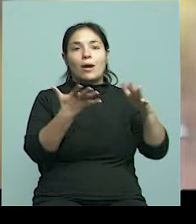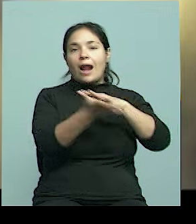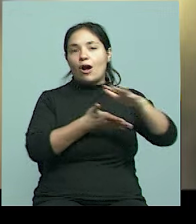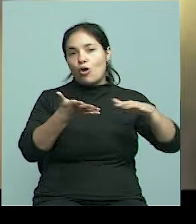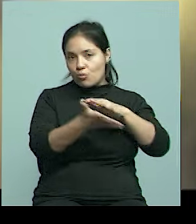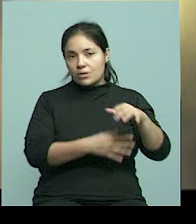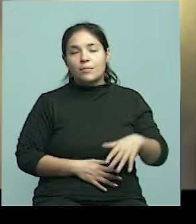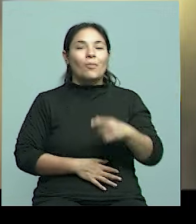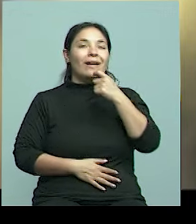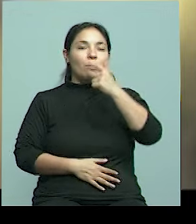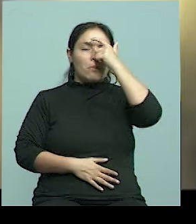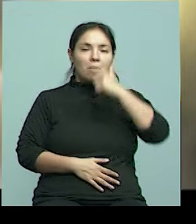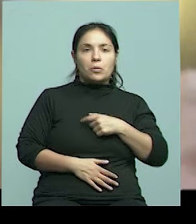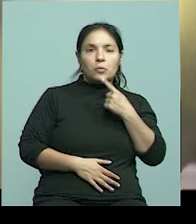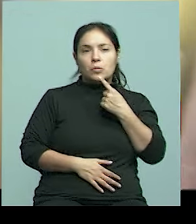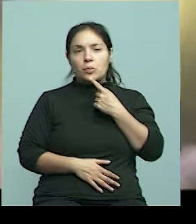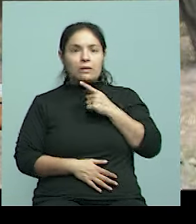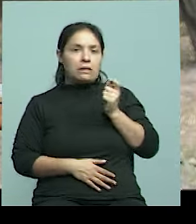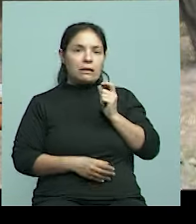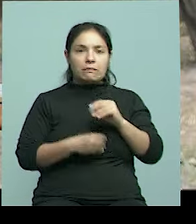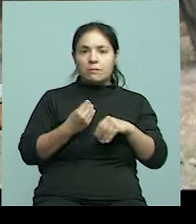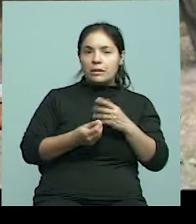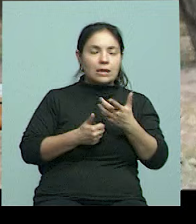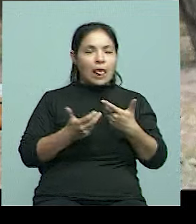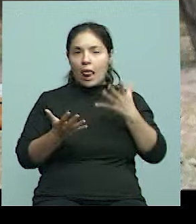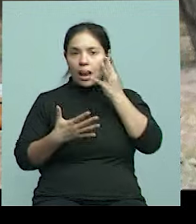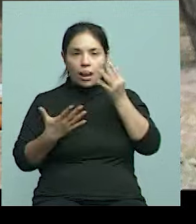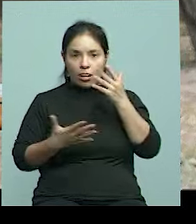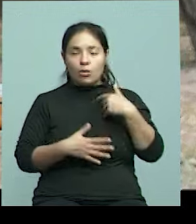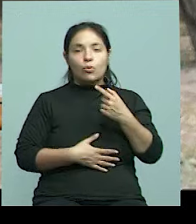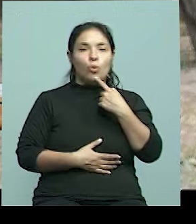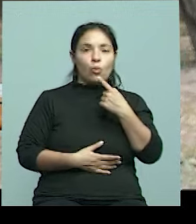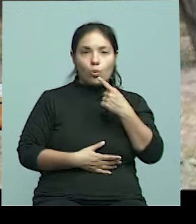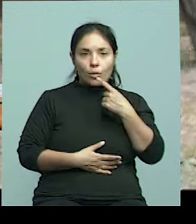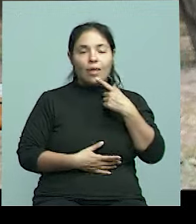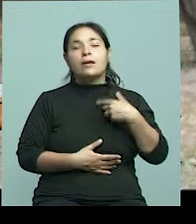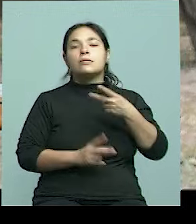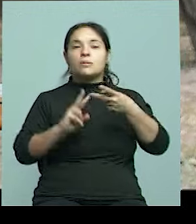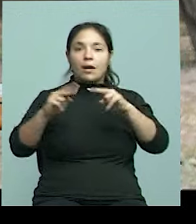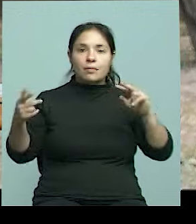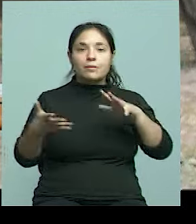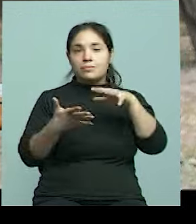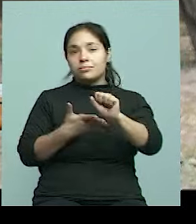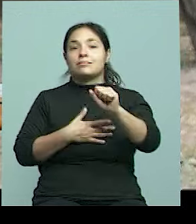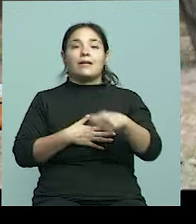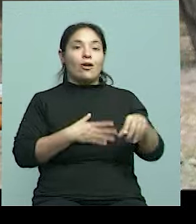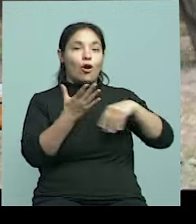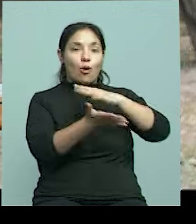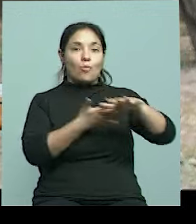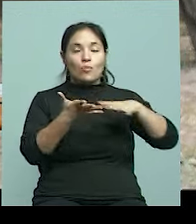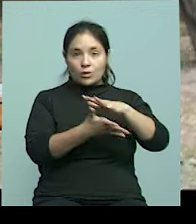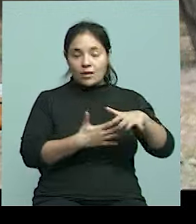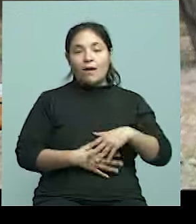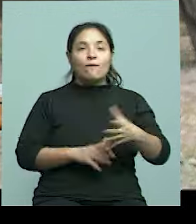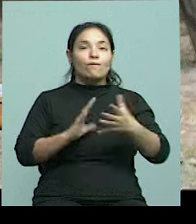resolver dudas de Claro, viene en lo particular. Esto cuando hablas de resolver dudas de la comunidad, es porque vienen en forma